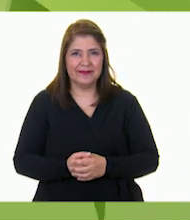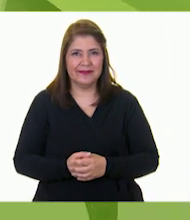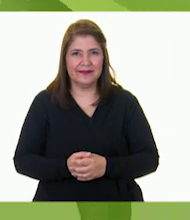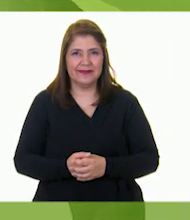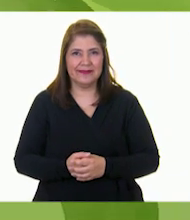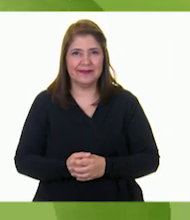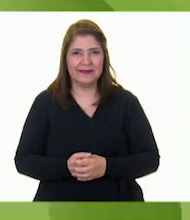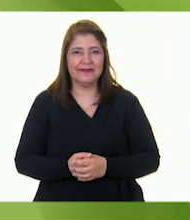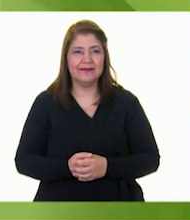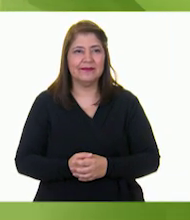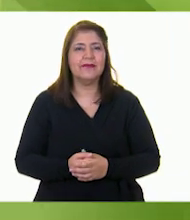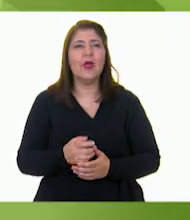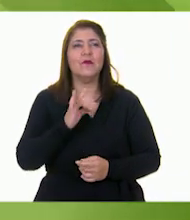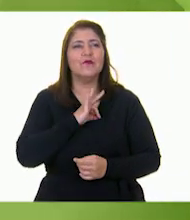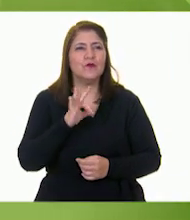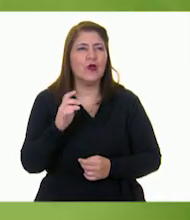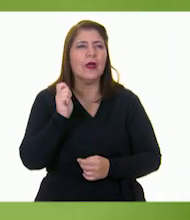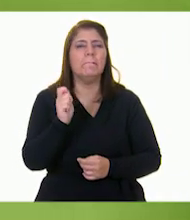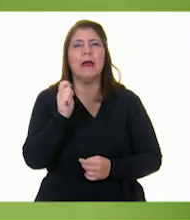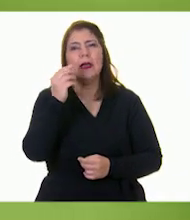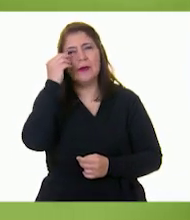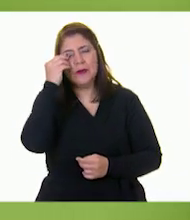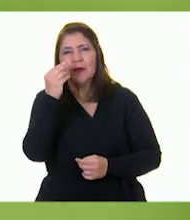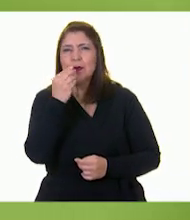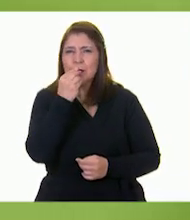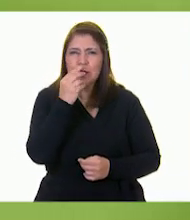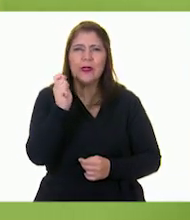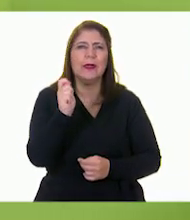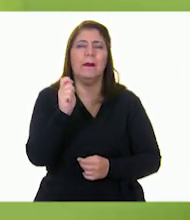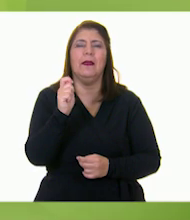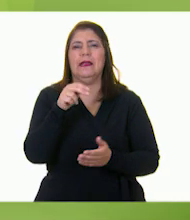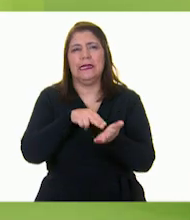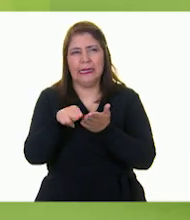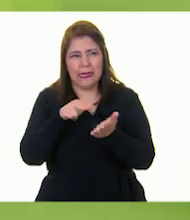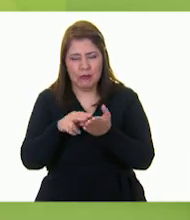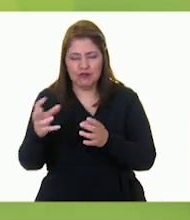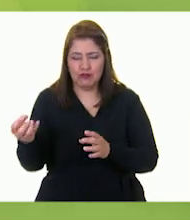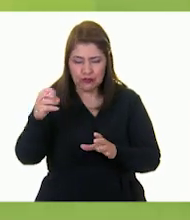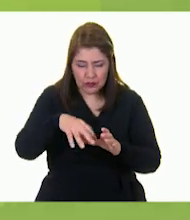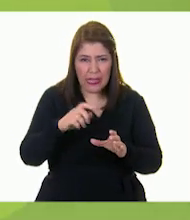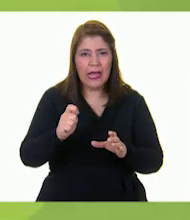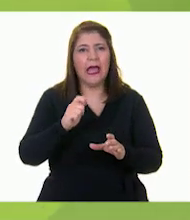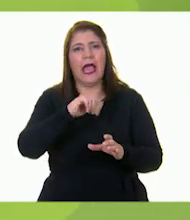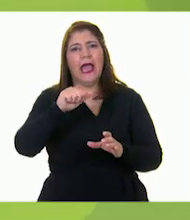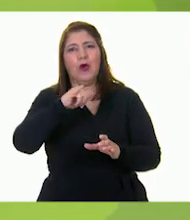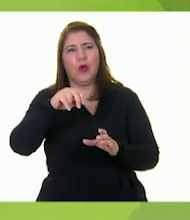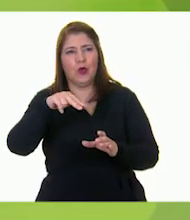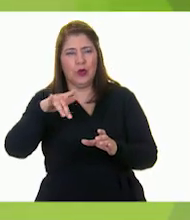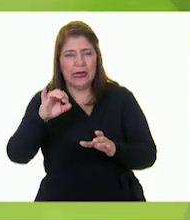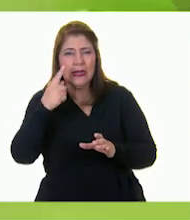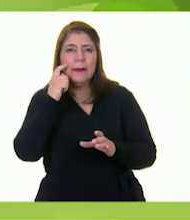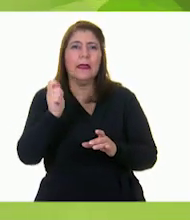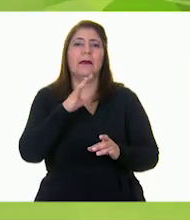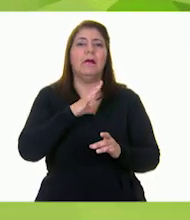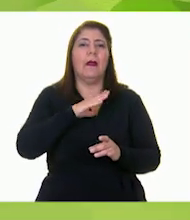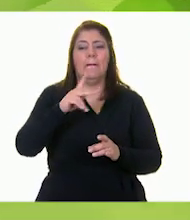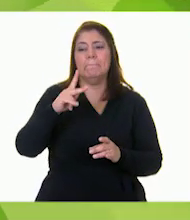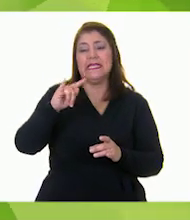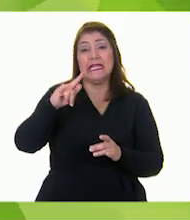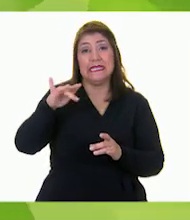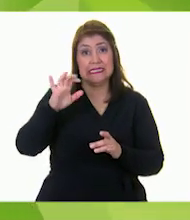Un puñito de pasitas y otro de ajonjolí con pepitas, cacahuates y pistachis es fácil.